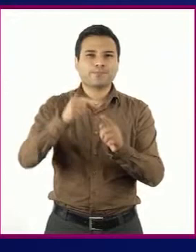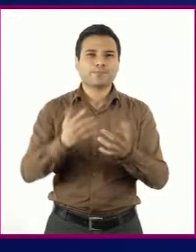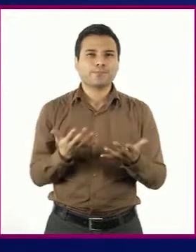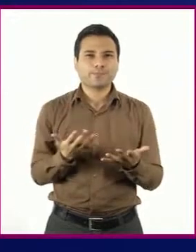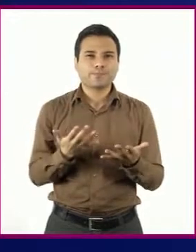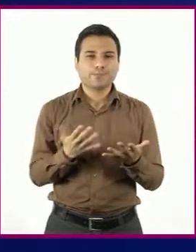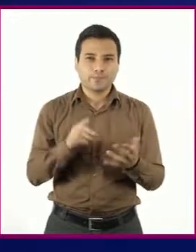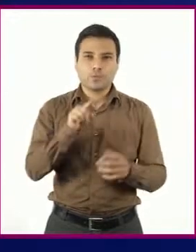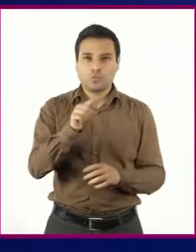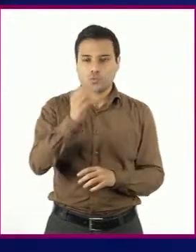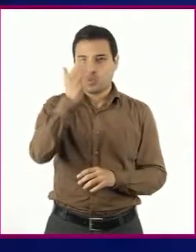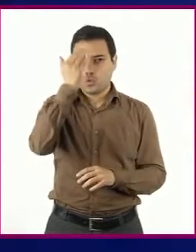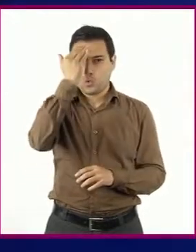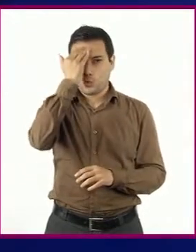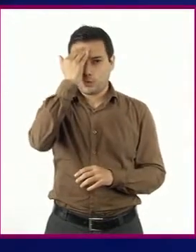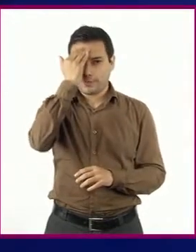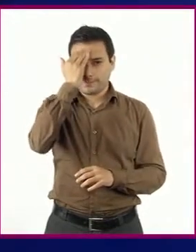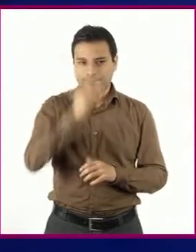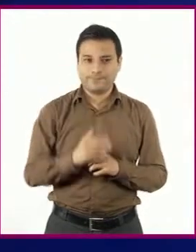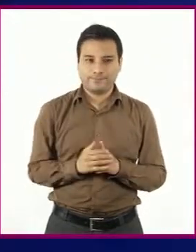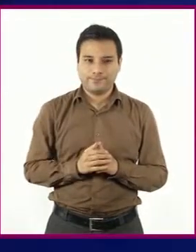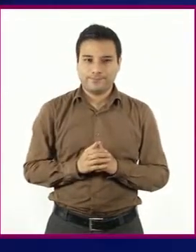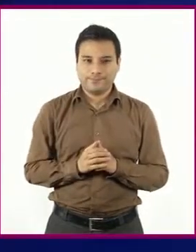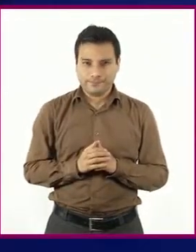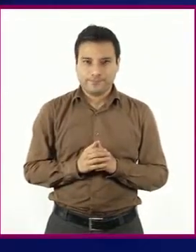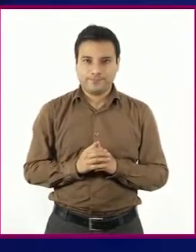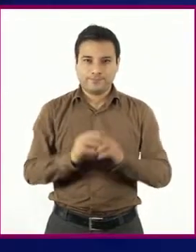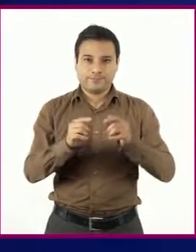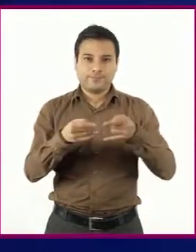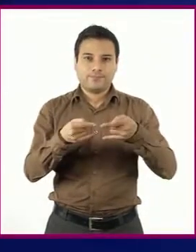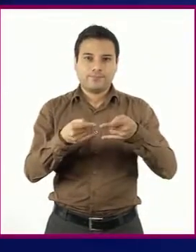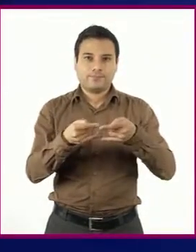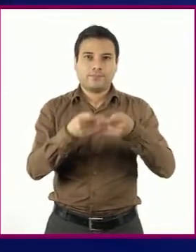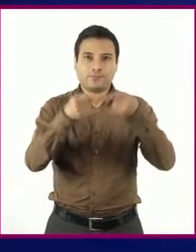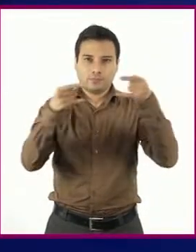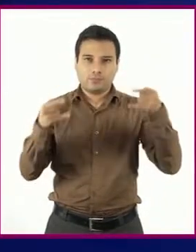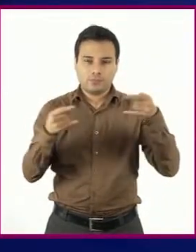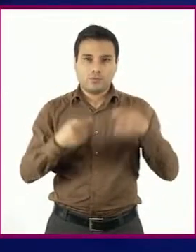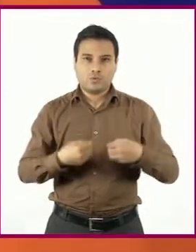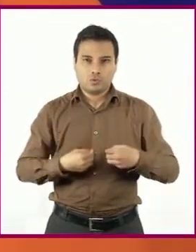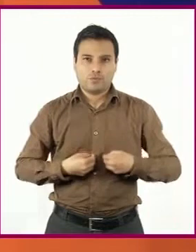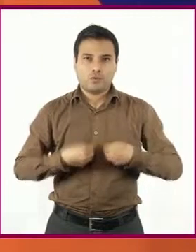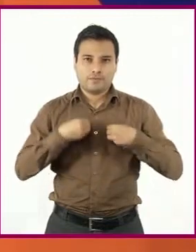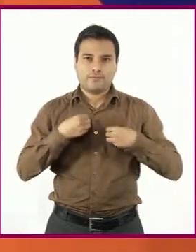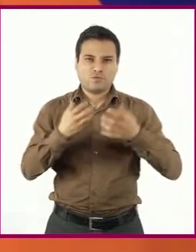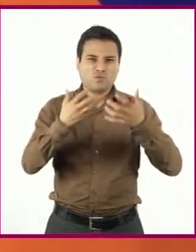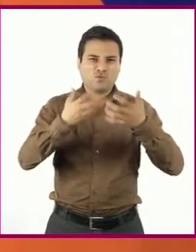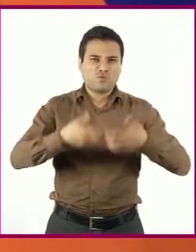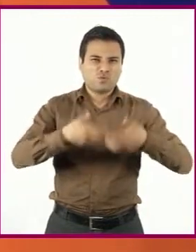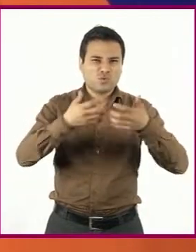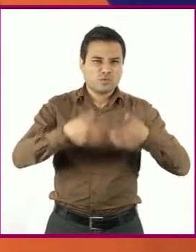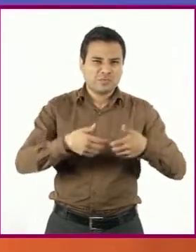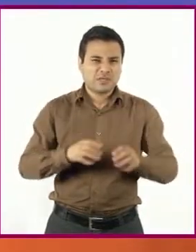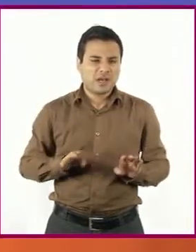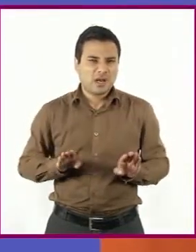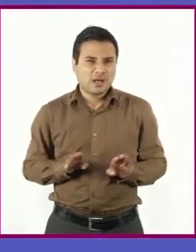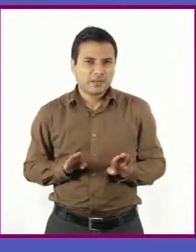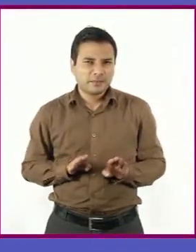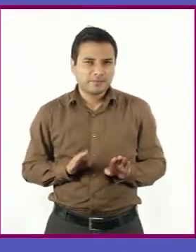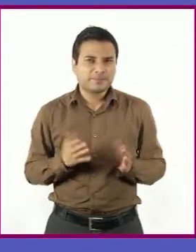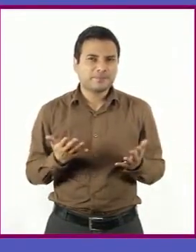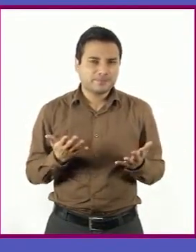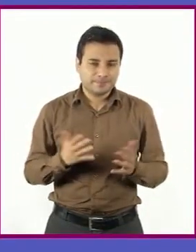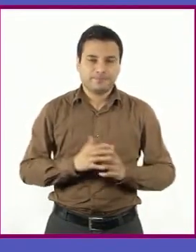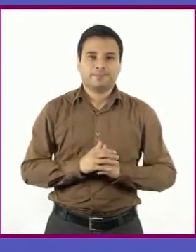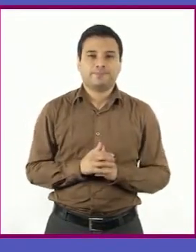identificar función y características de autobiografías. No olviden que van a necesitar